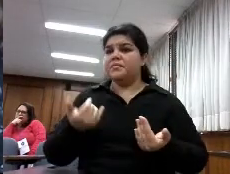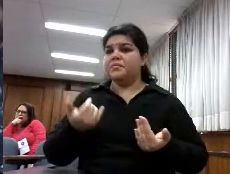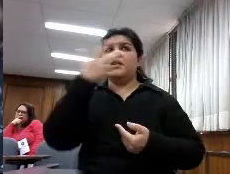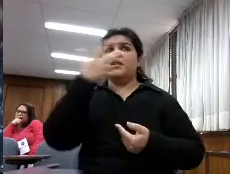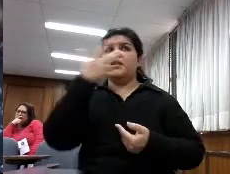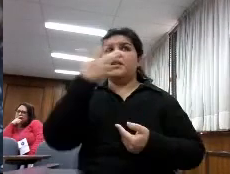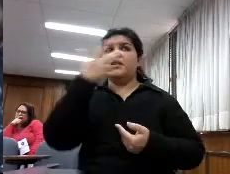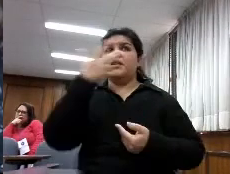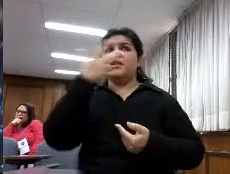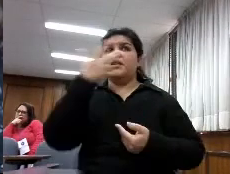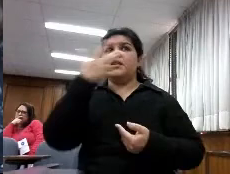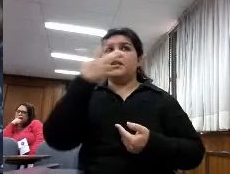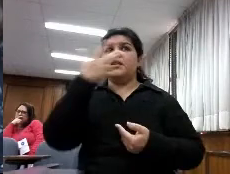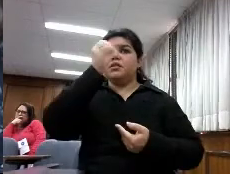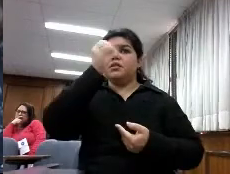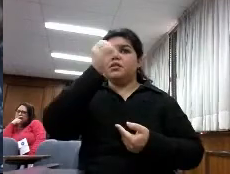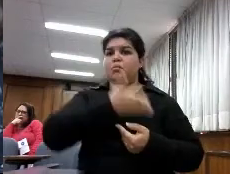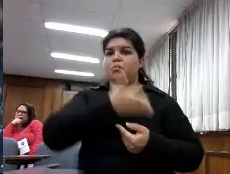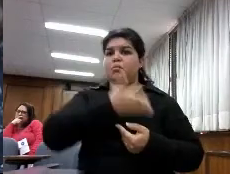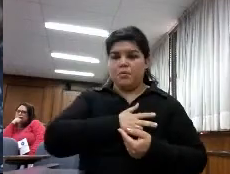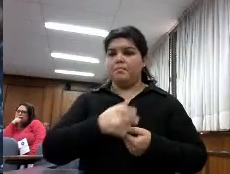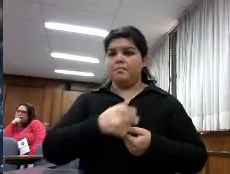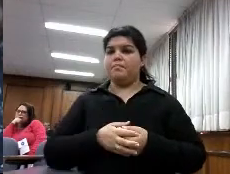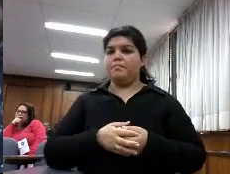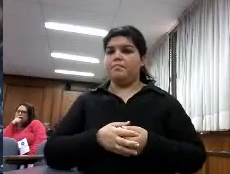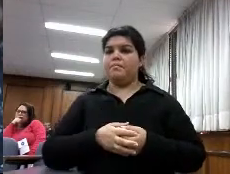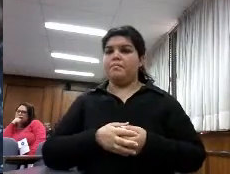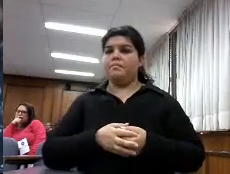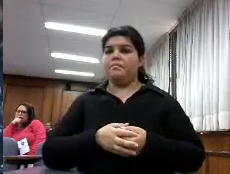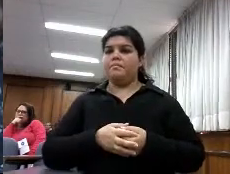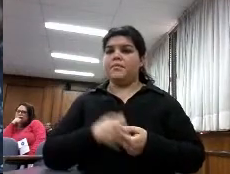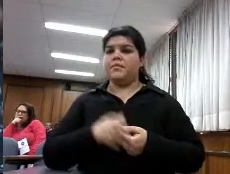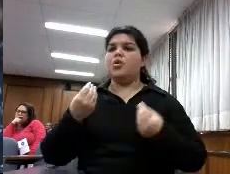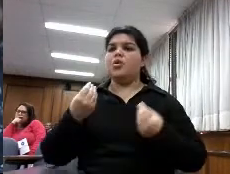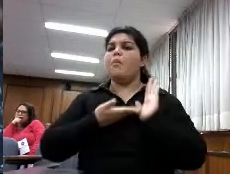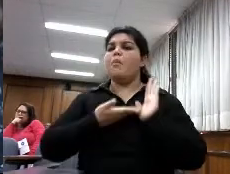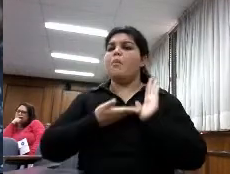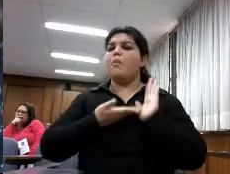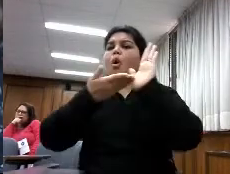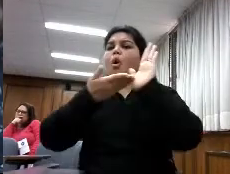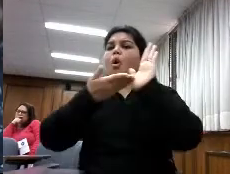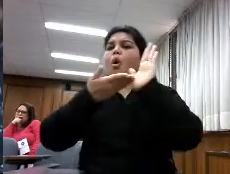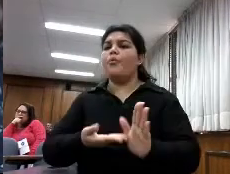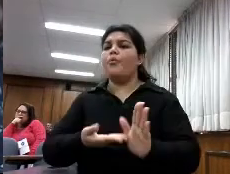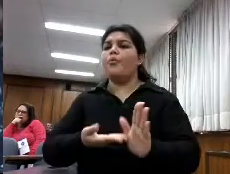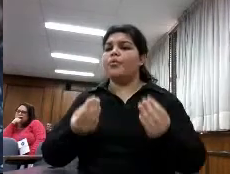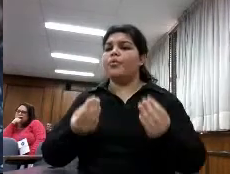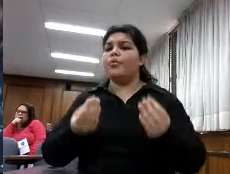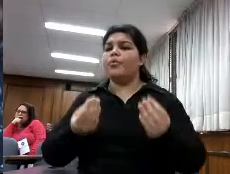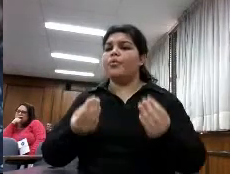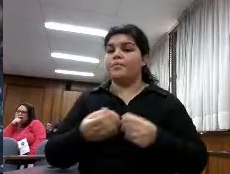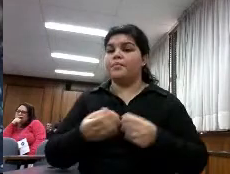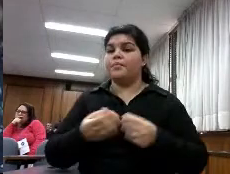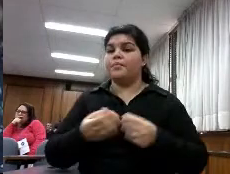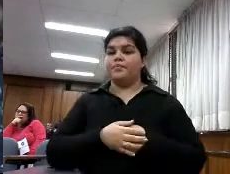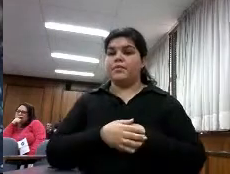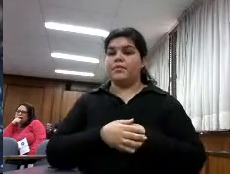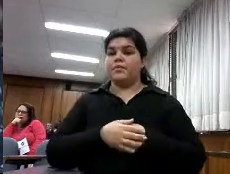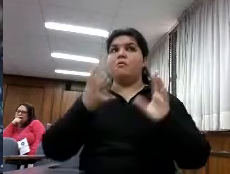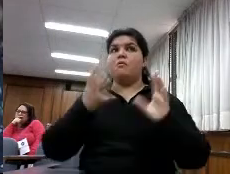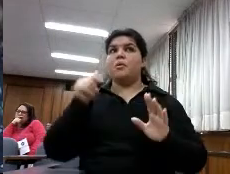videojuegos ¿de qué manera ofrecía la biblioteca los contenidos? fundamentalmente por medio de plataforma